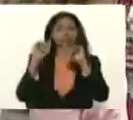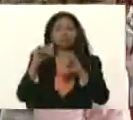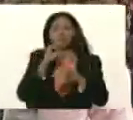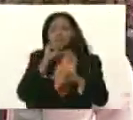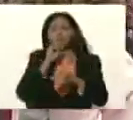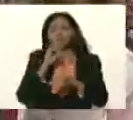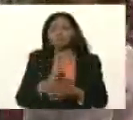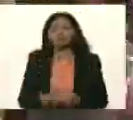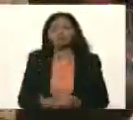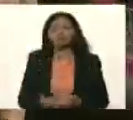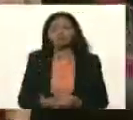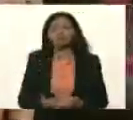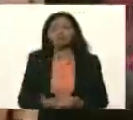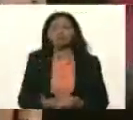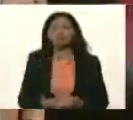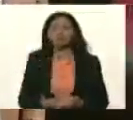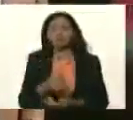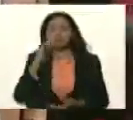pase desde Fuerte Tiuna adelante Gracias Gracias Gracias Gracias Gracias Gracias.